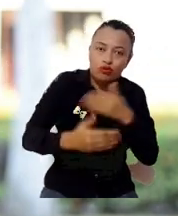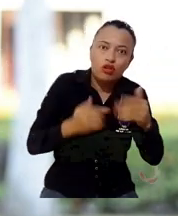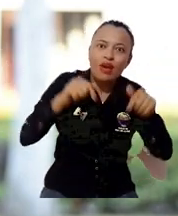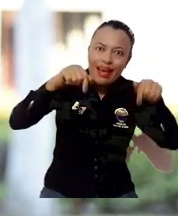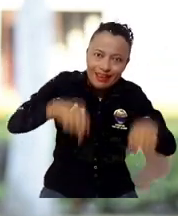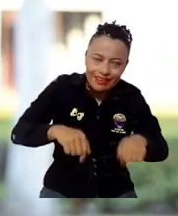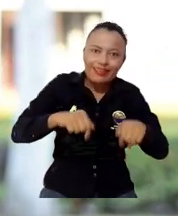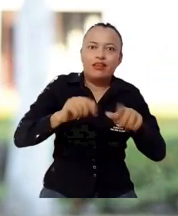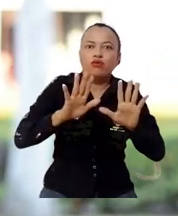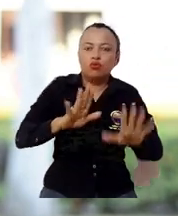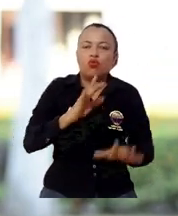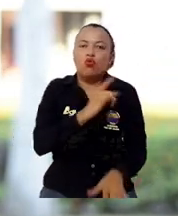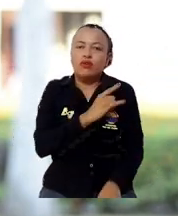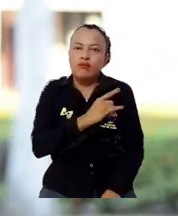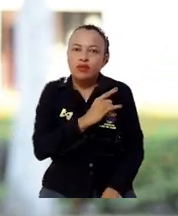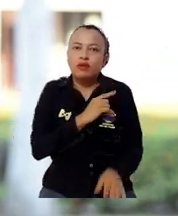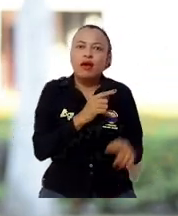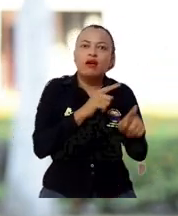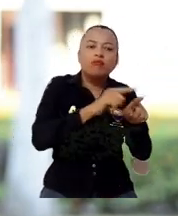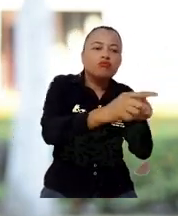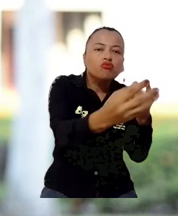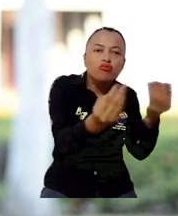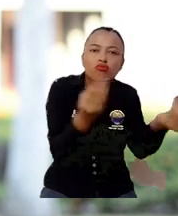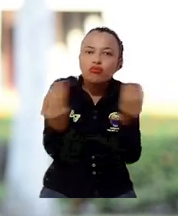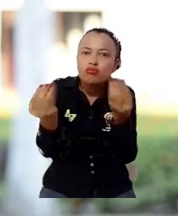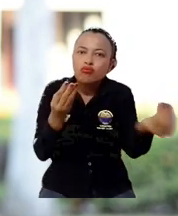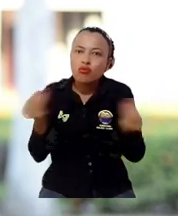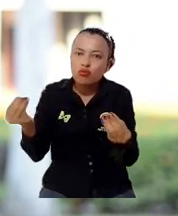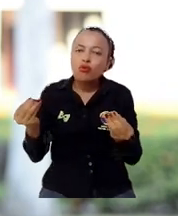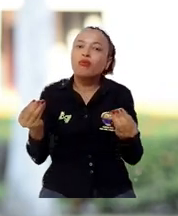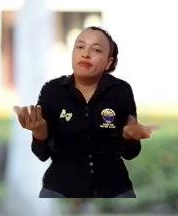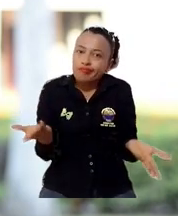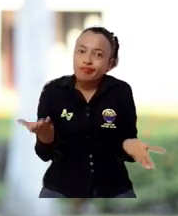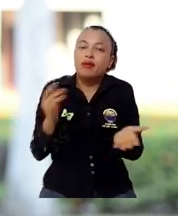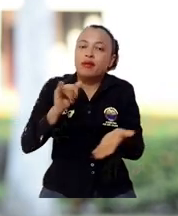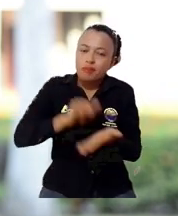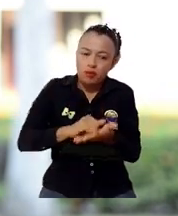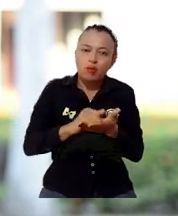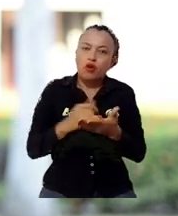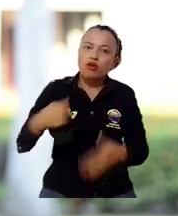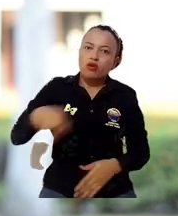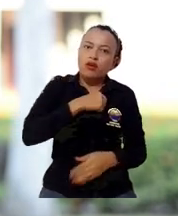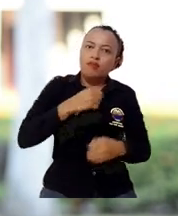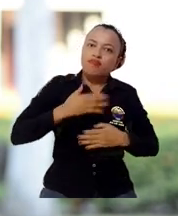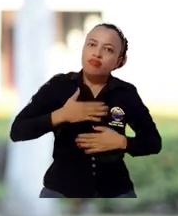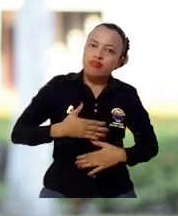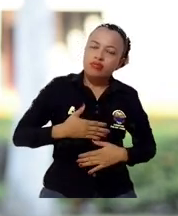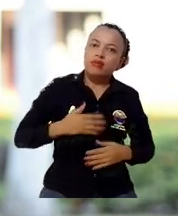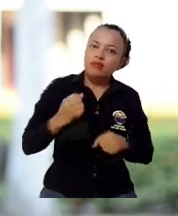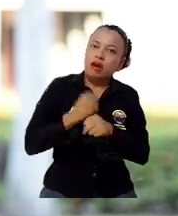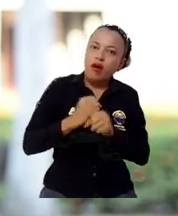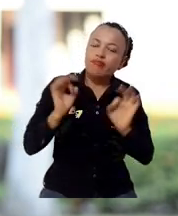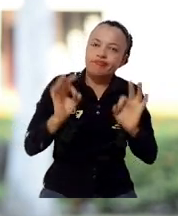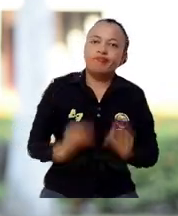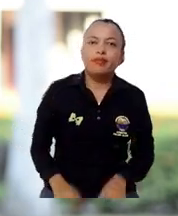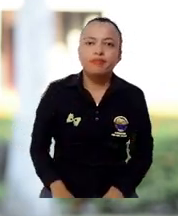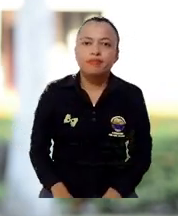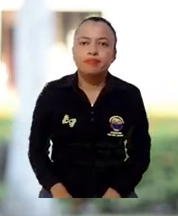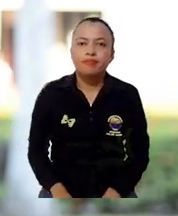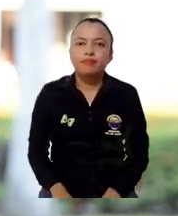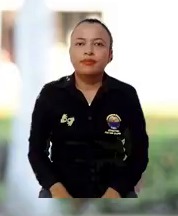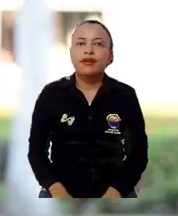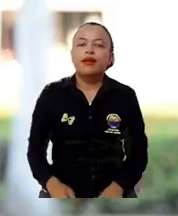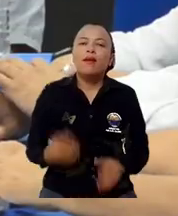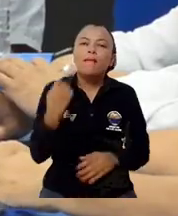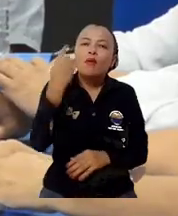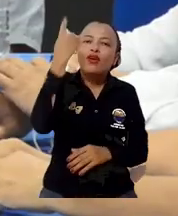procesos que estamos desarrollando al interior de la universidad, en cada una de nuestras dependencias, dan esa tranquilidad de que las cosas se